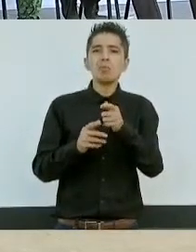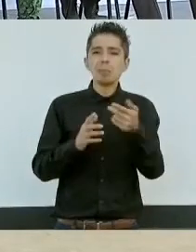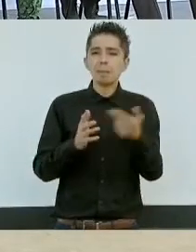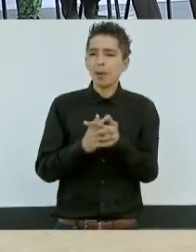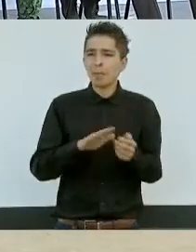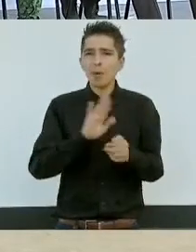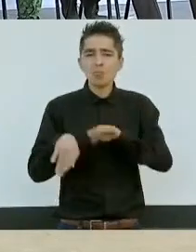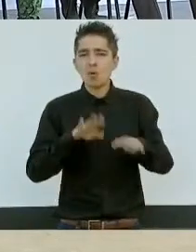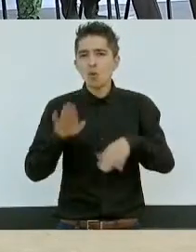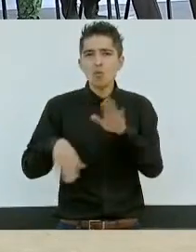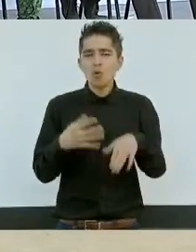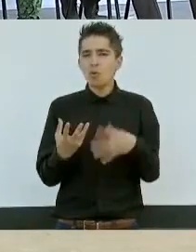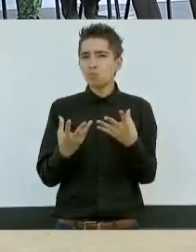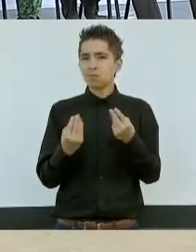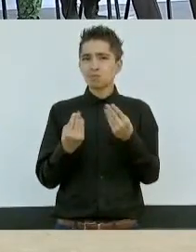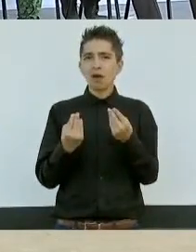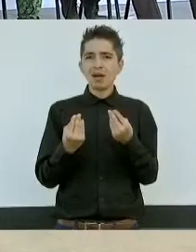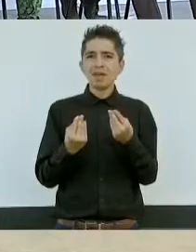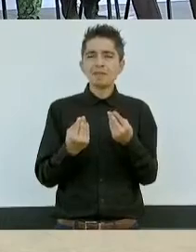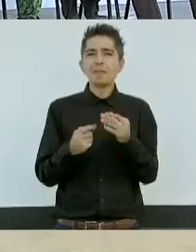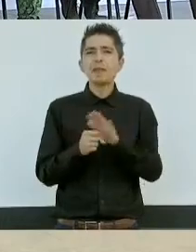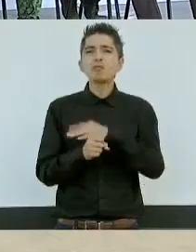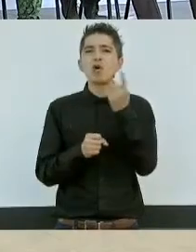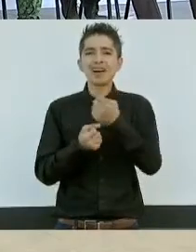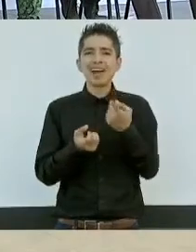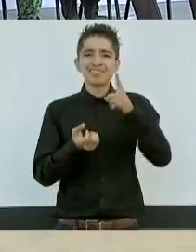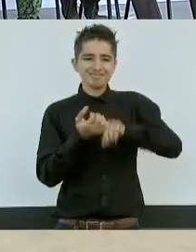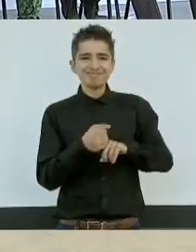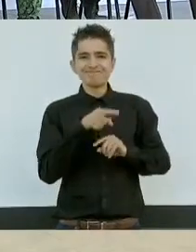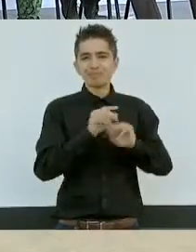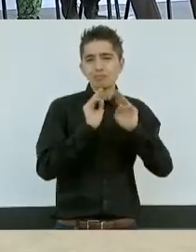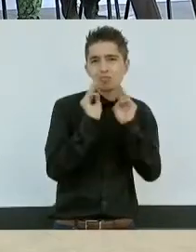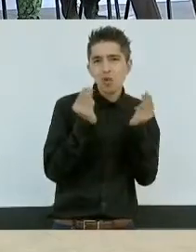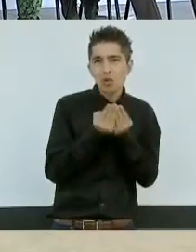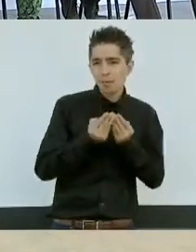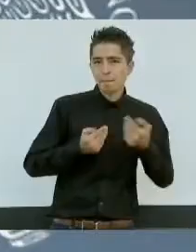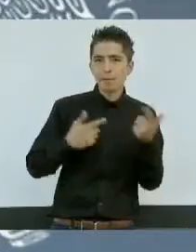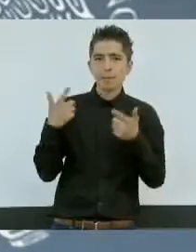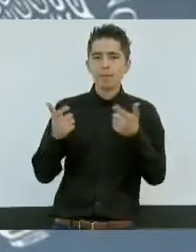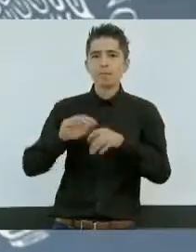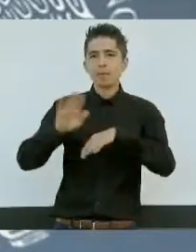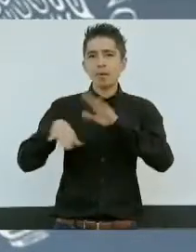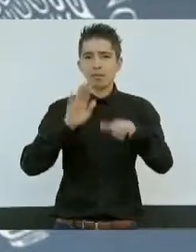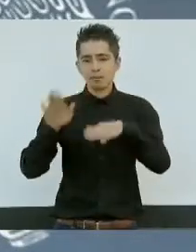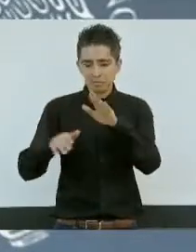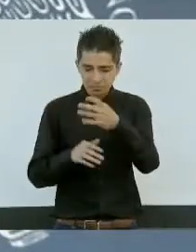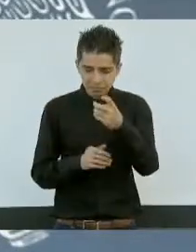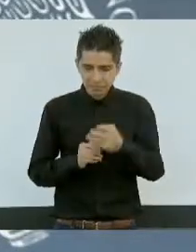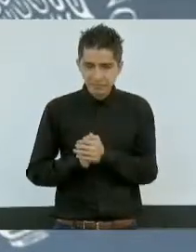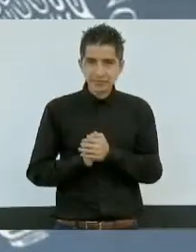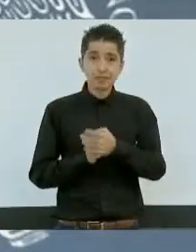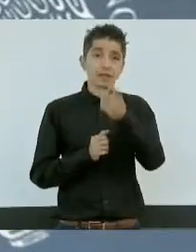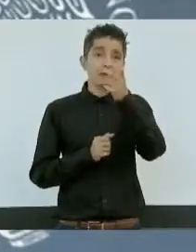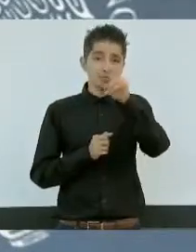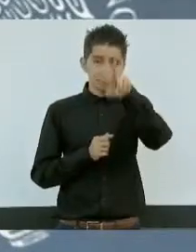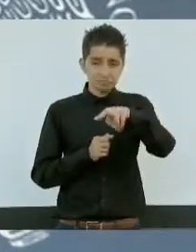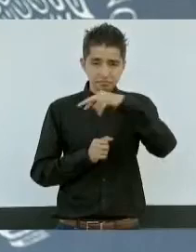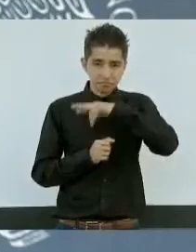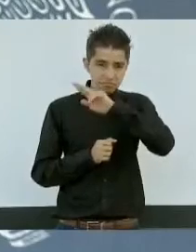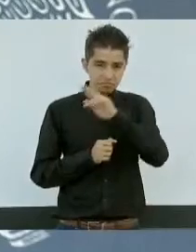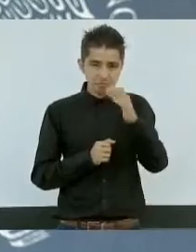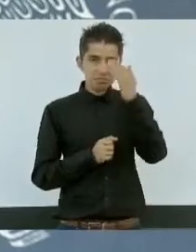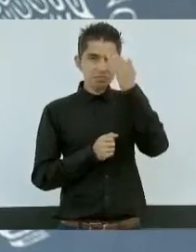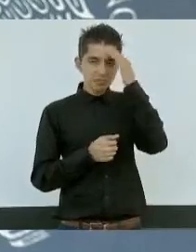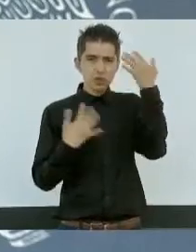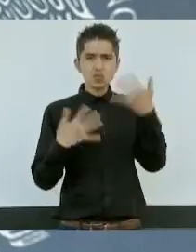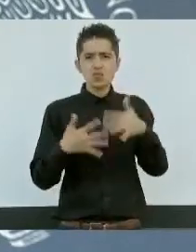dolosos cometidos por los grupos de delincuencia organizada. Por eso reconozco en todo lo